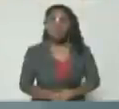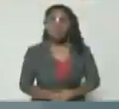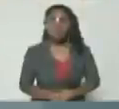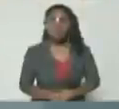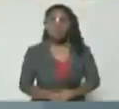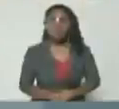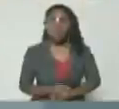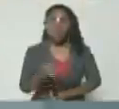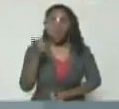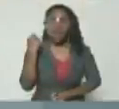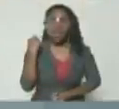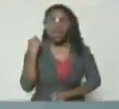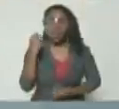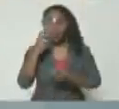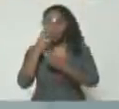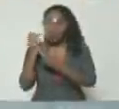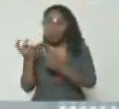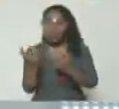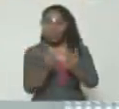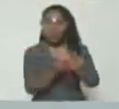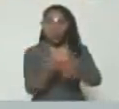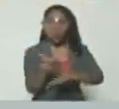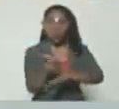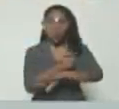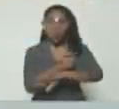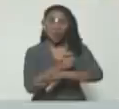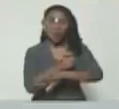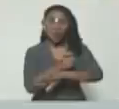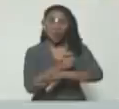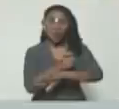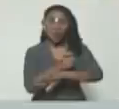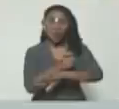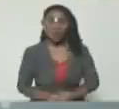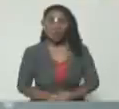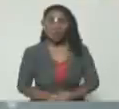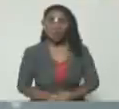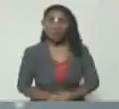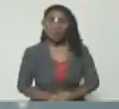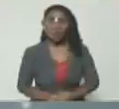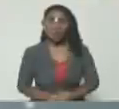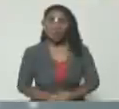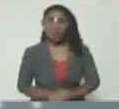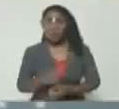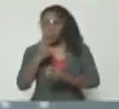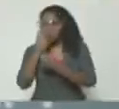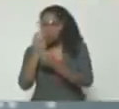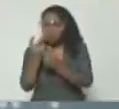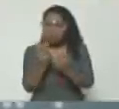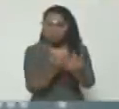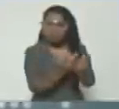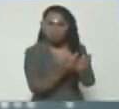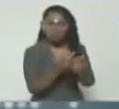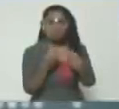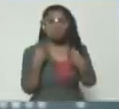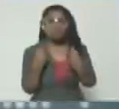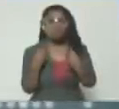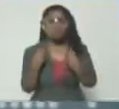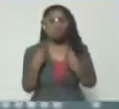Ayer fue invitada, el gobierno fue invitado a